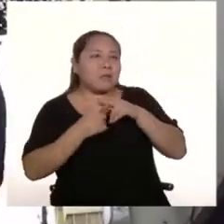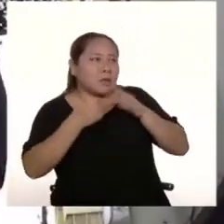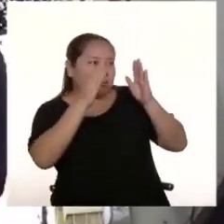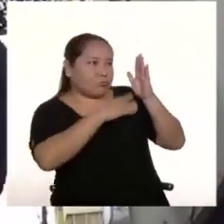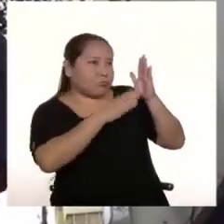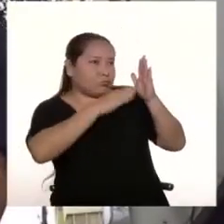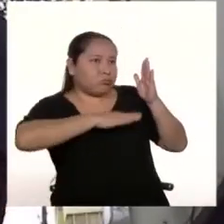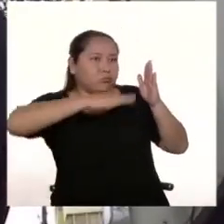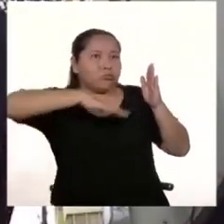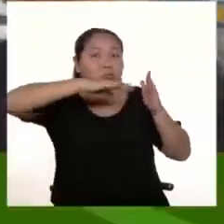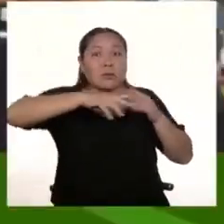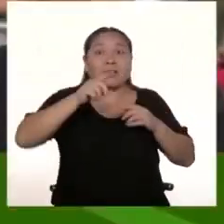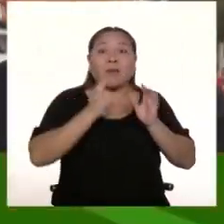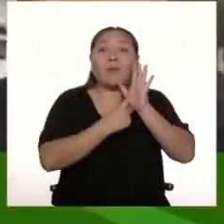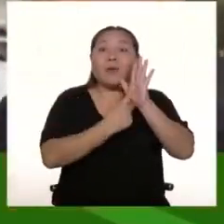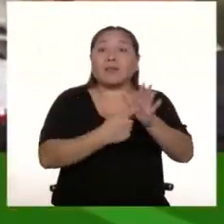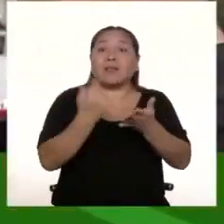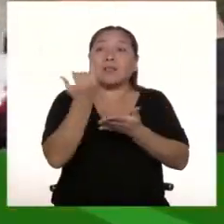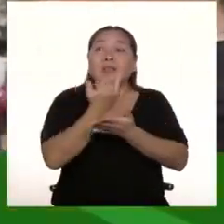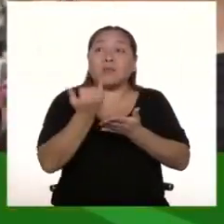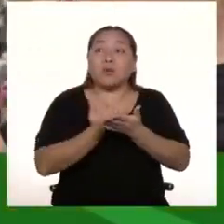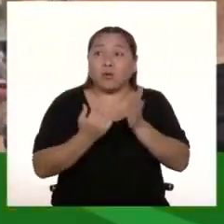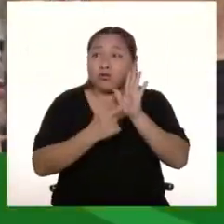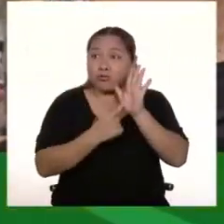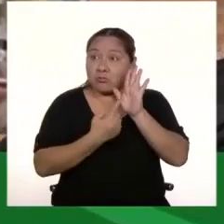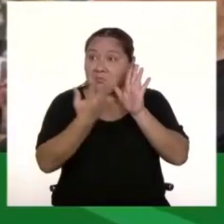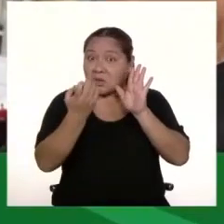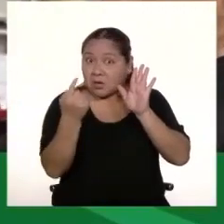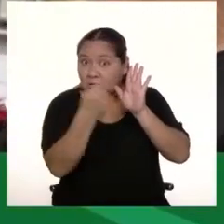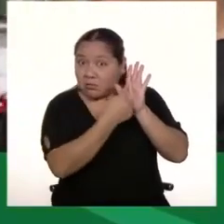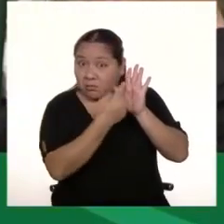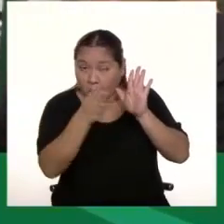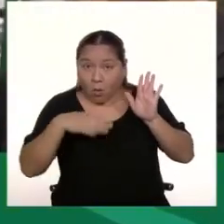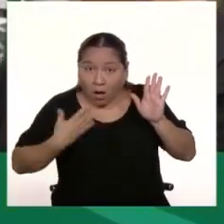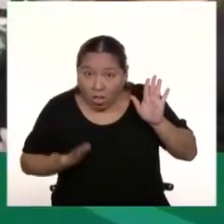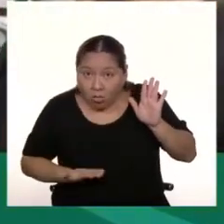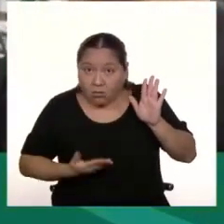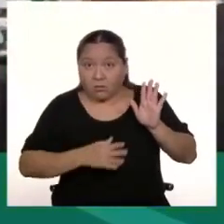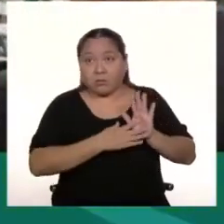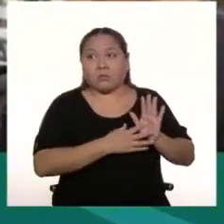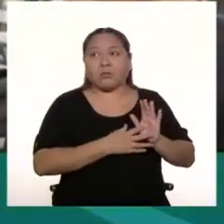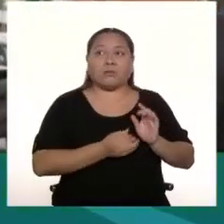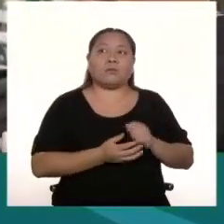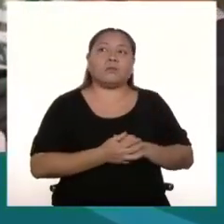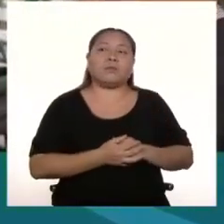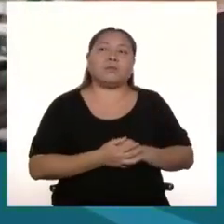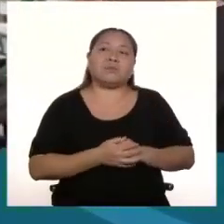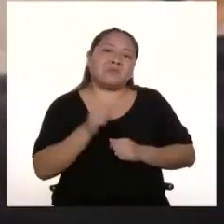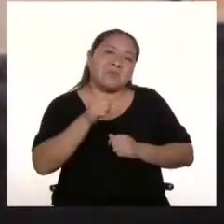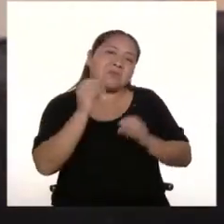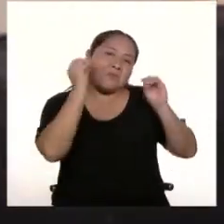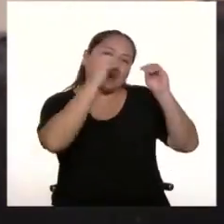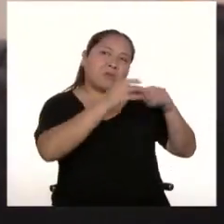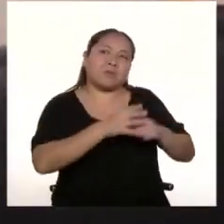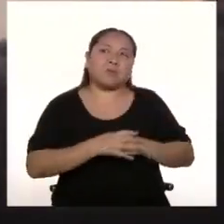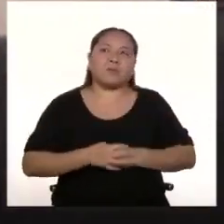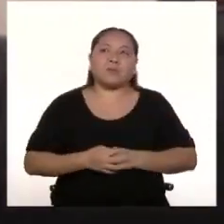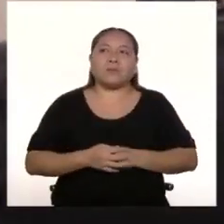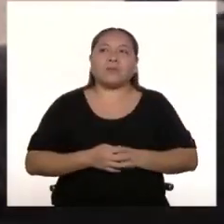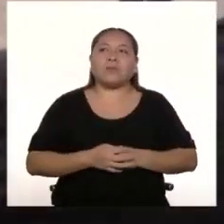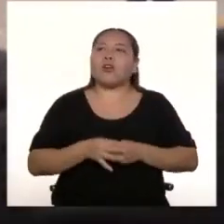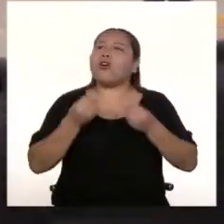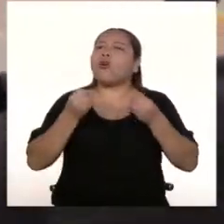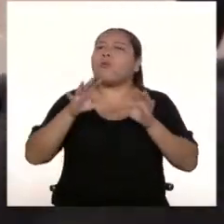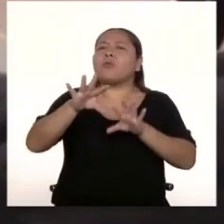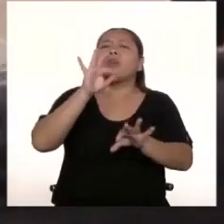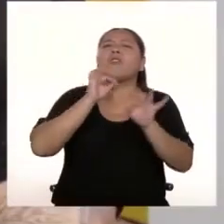Le enseñas un dibujo que te hayas hecho y dices, quiero hacer este dibujo en esa pared. Al señor de la casa. Y lo haces. ¿Y cómo te podemos encontrar